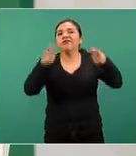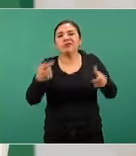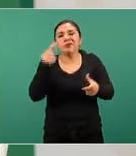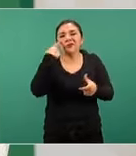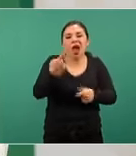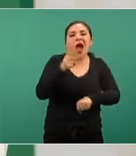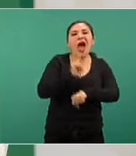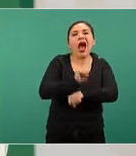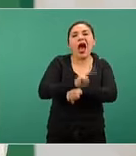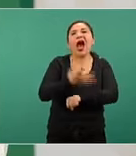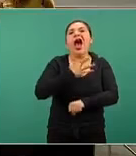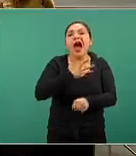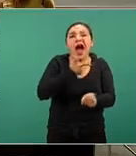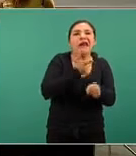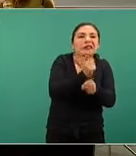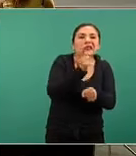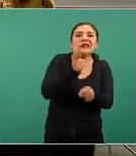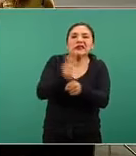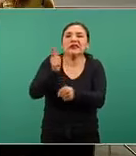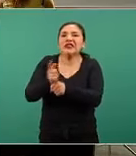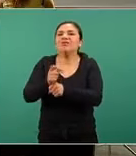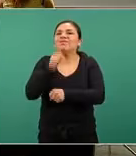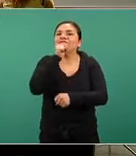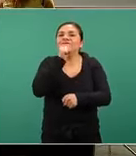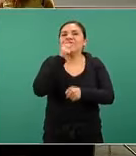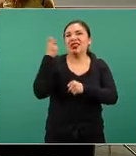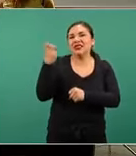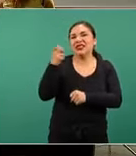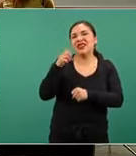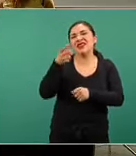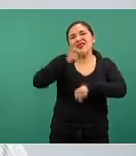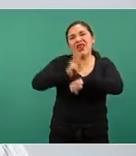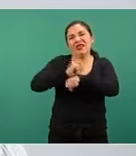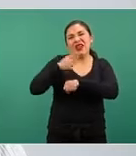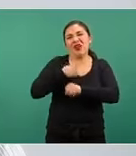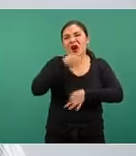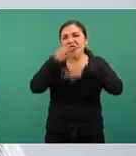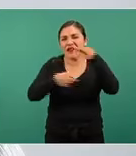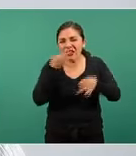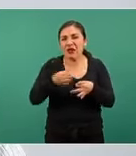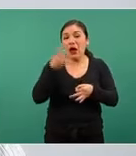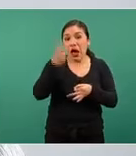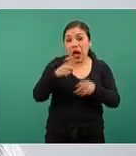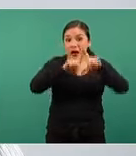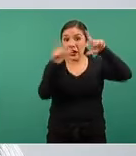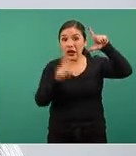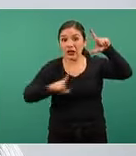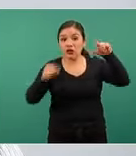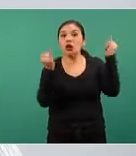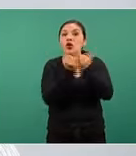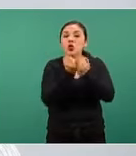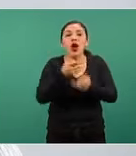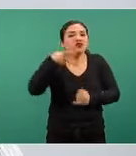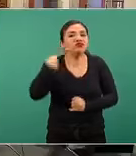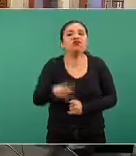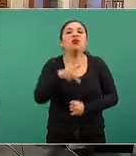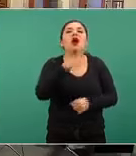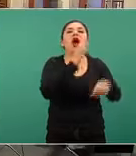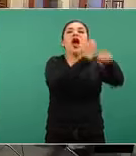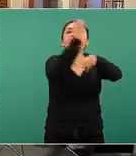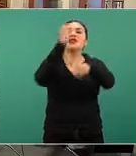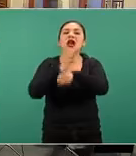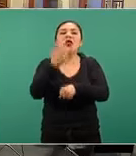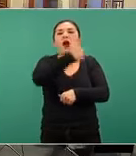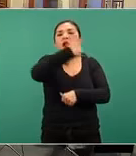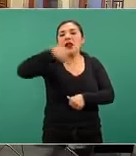señales en los indicadores que tenemos, obviamente tanto a nivel nacional, pero más específicamente a nivel local, es decir, en cada una de las